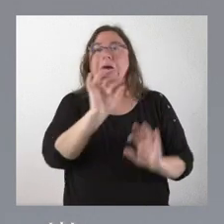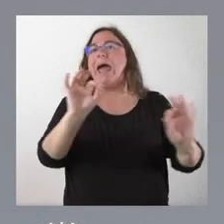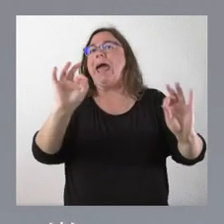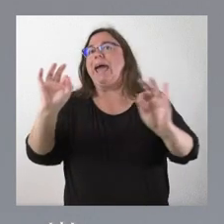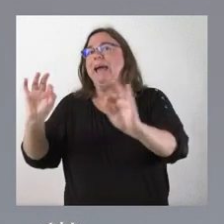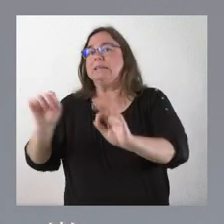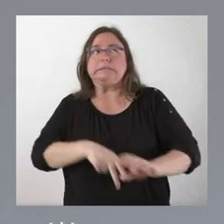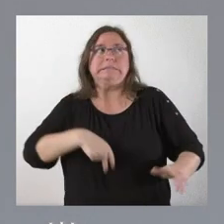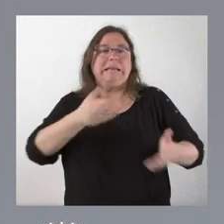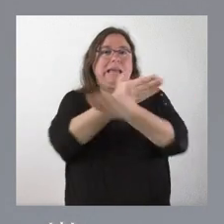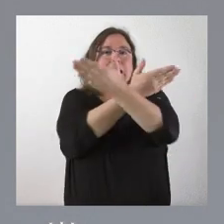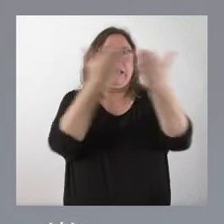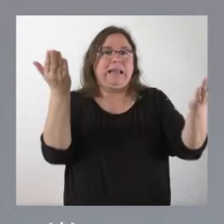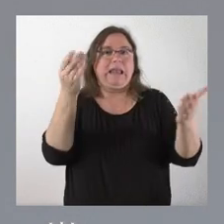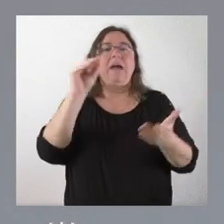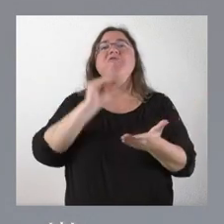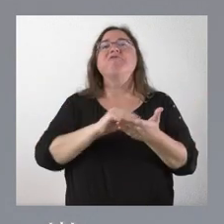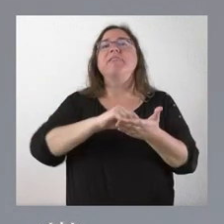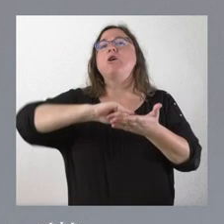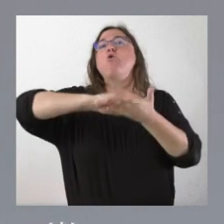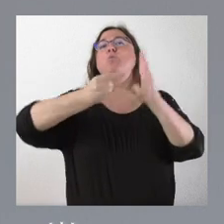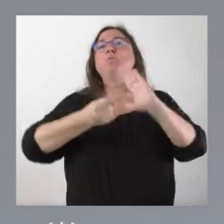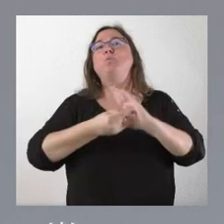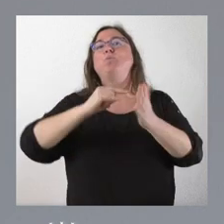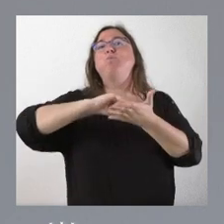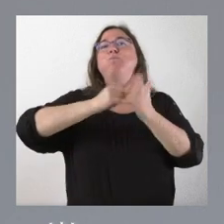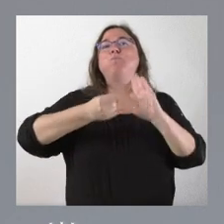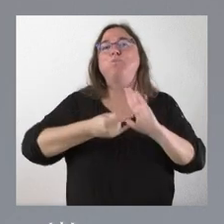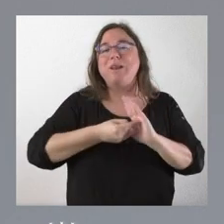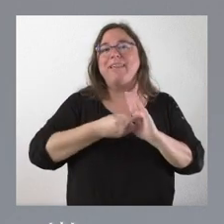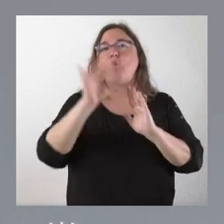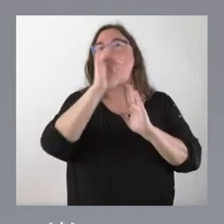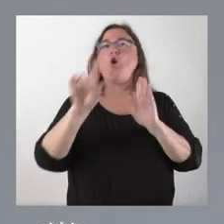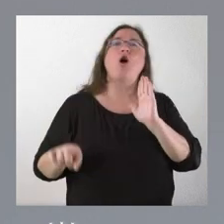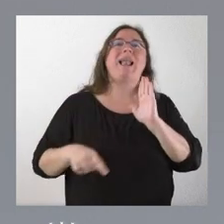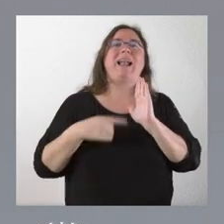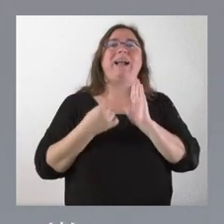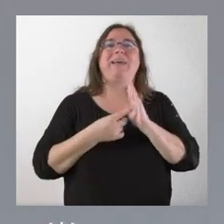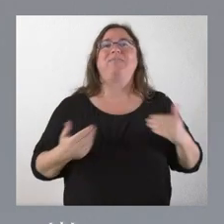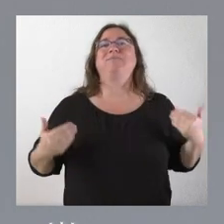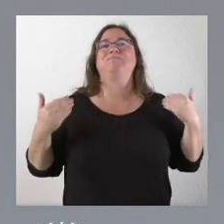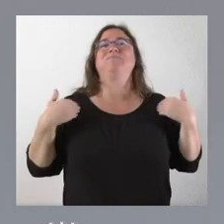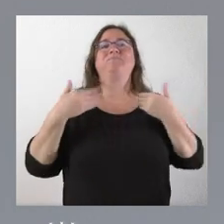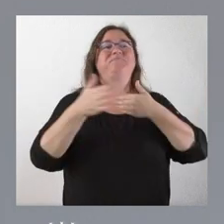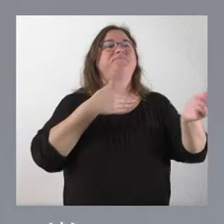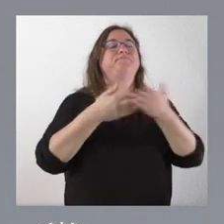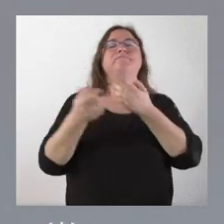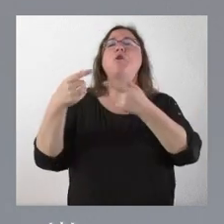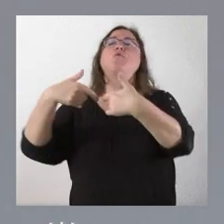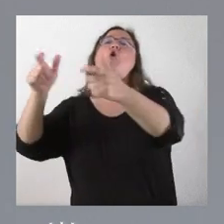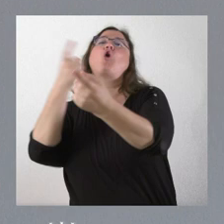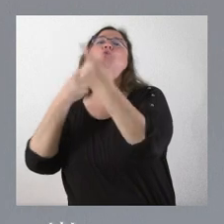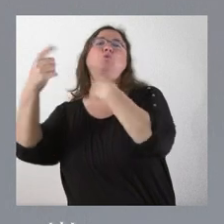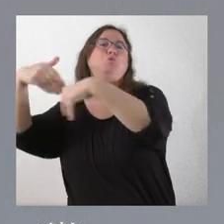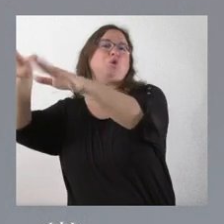planteamiento generalizado. Hay proyectos y leyes que se encargan a consultoras y